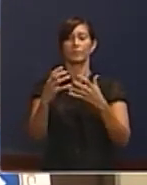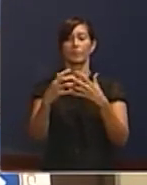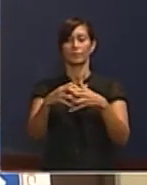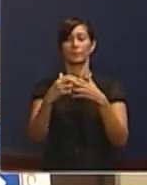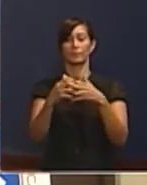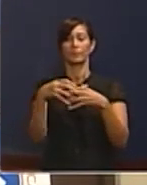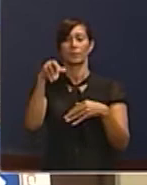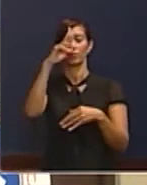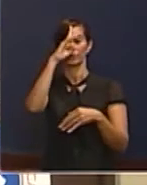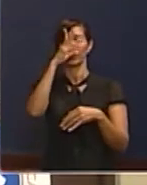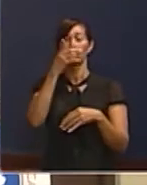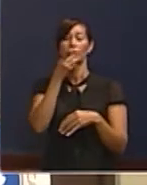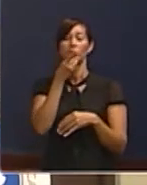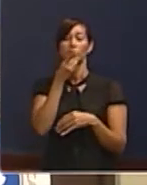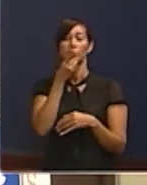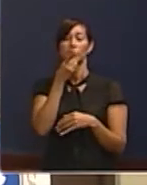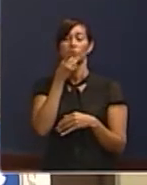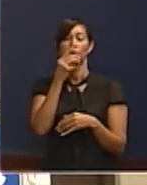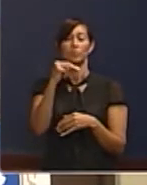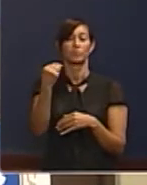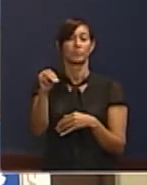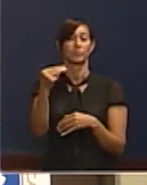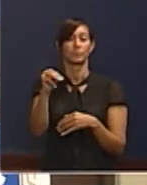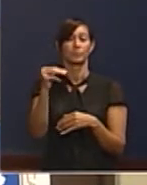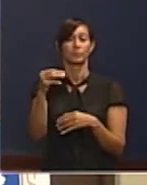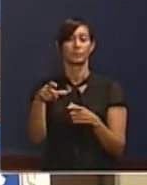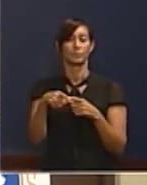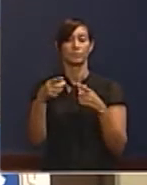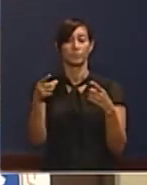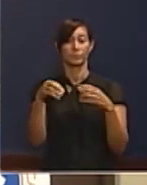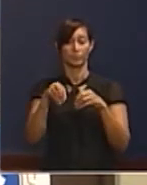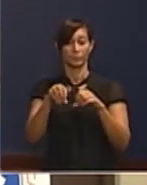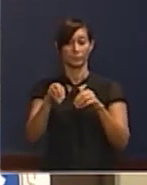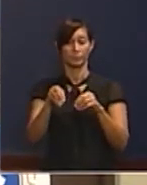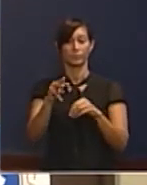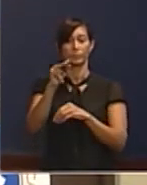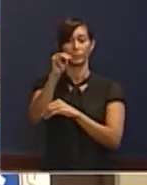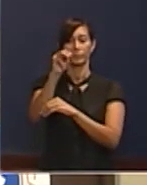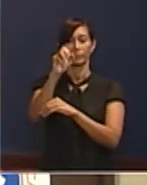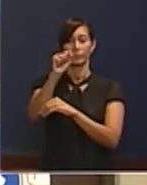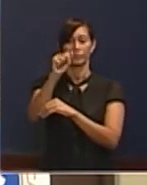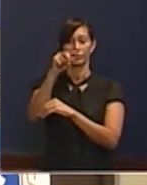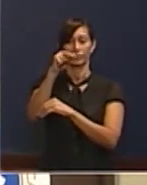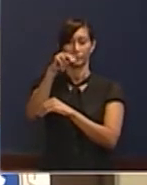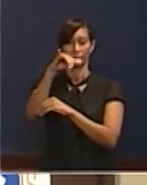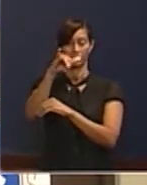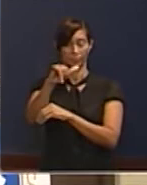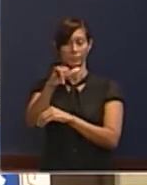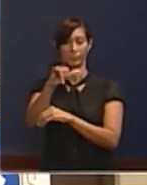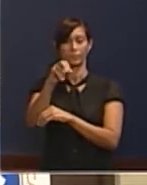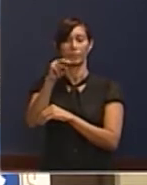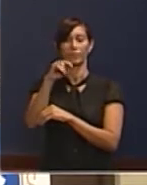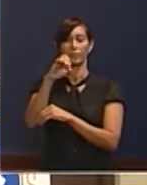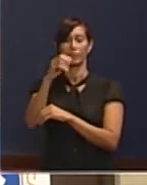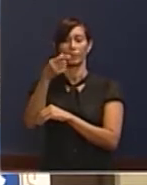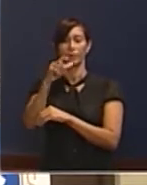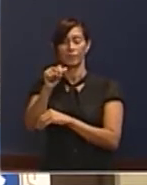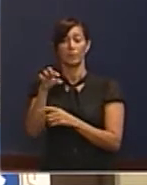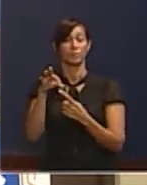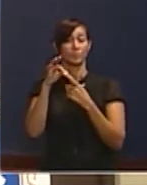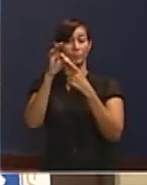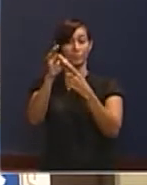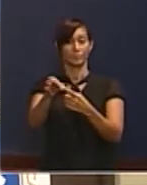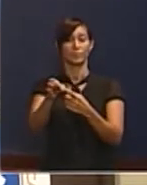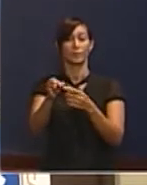República Dominicana. Don Mauricio Zacarías es un gran productor de maní en Nicaragua y es uno de los principales